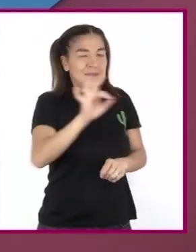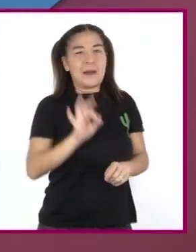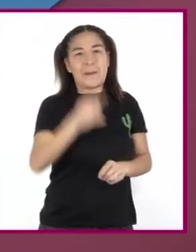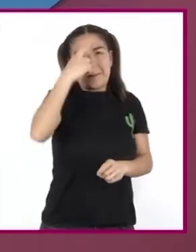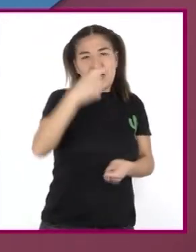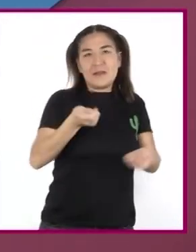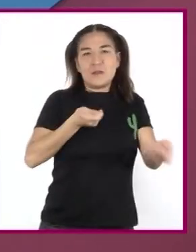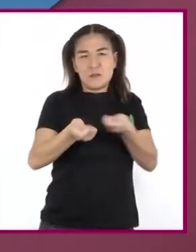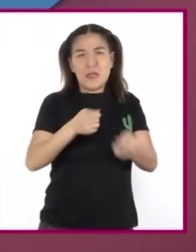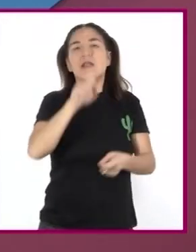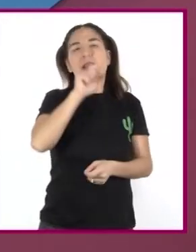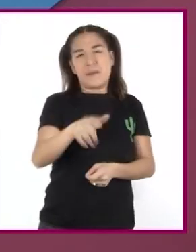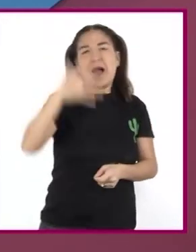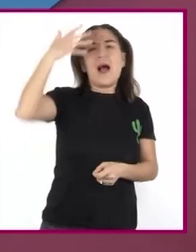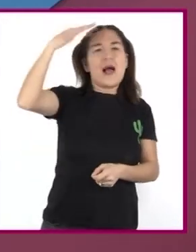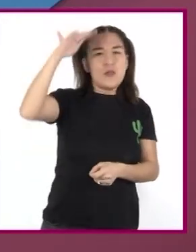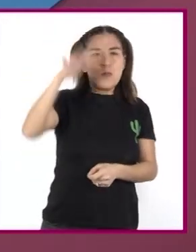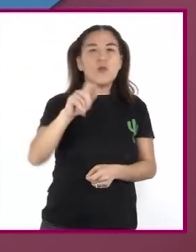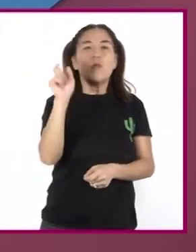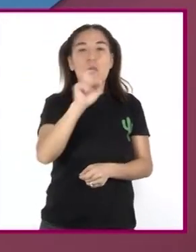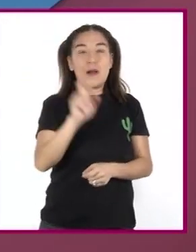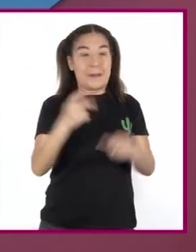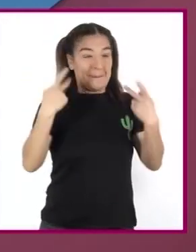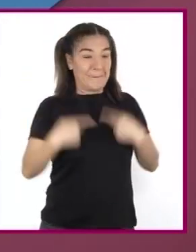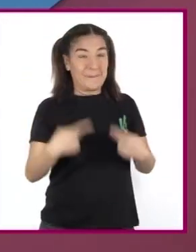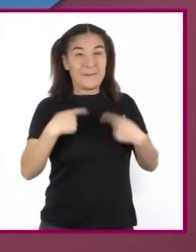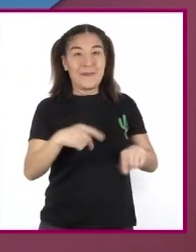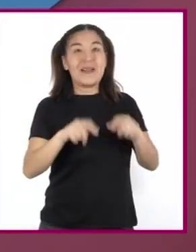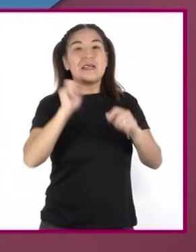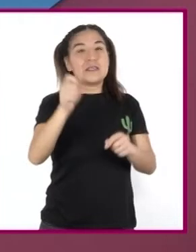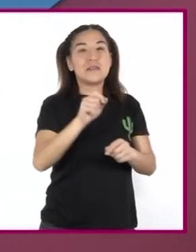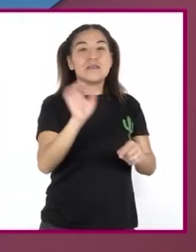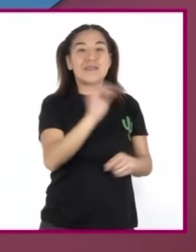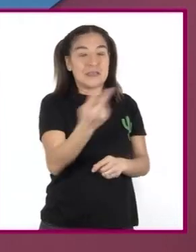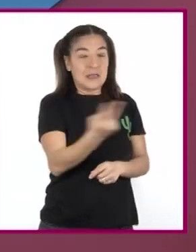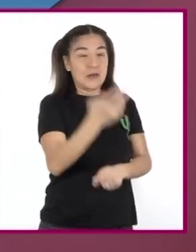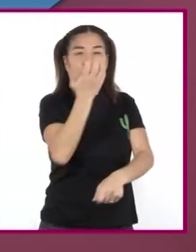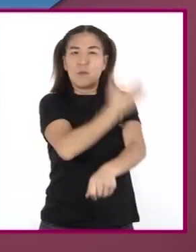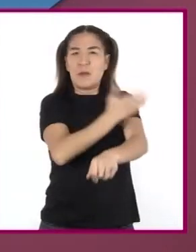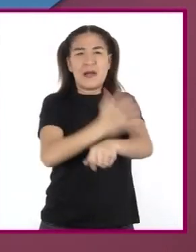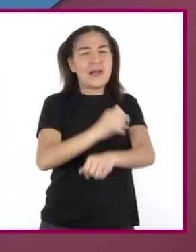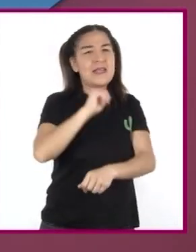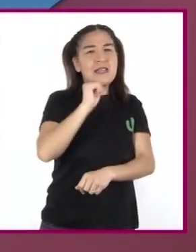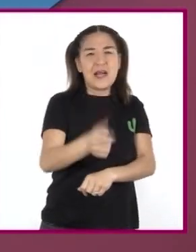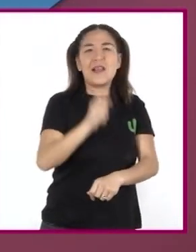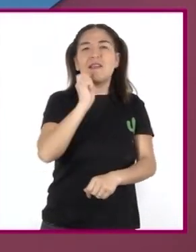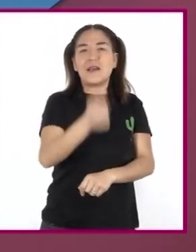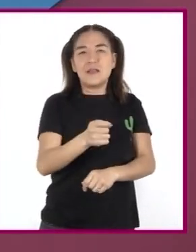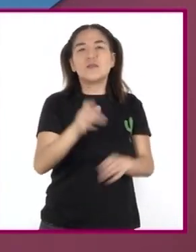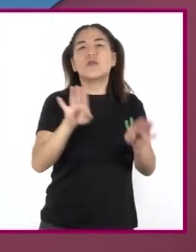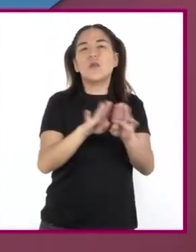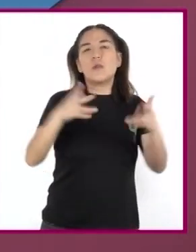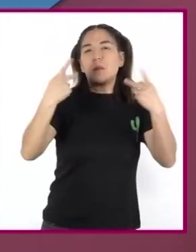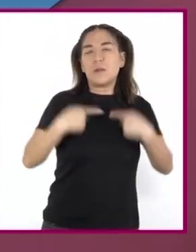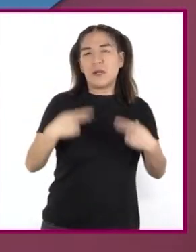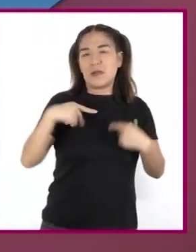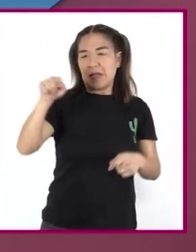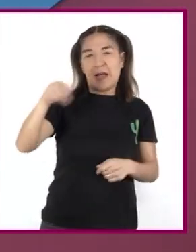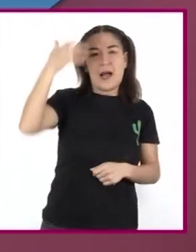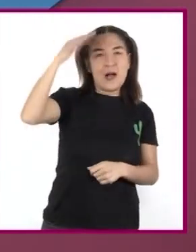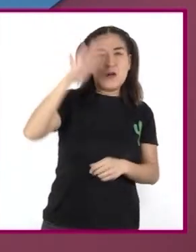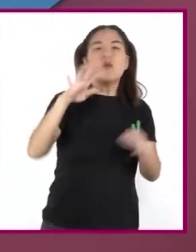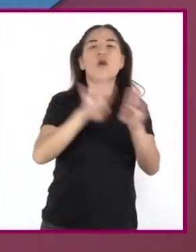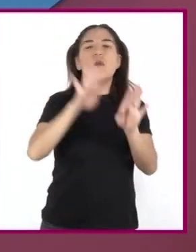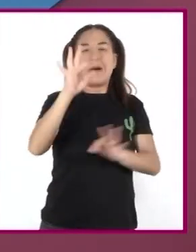adultas Y adultos Cuando la tercera persona No es una compañera O compañero Sino una persona adulta Que